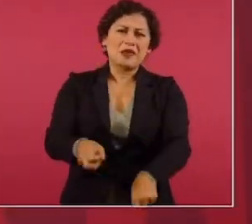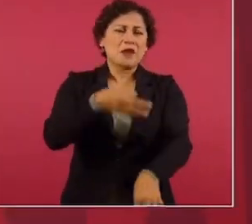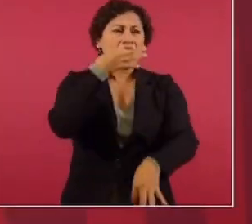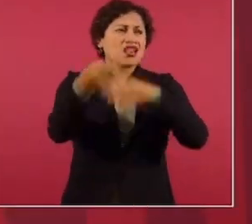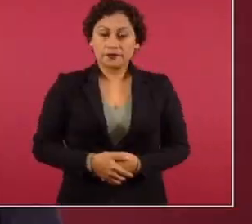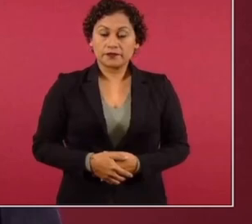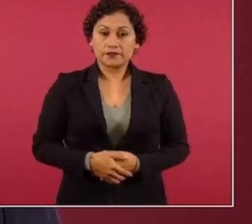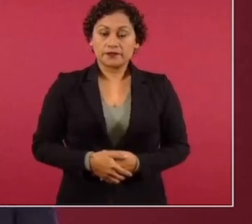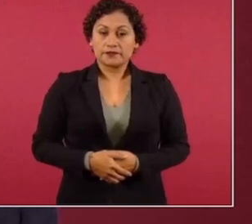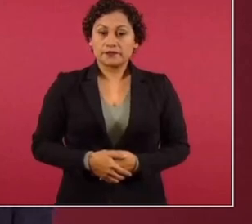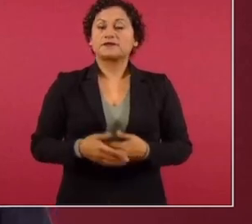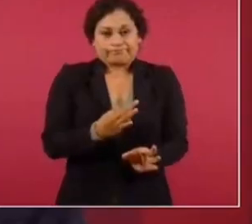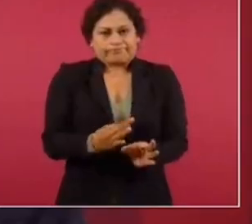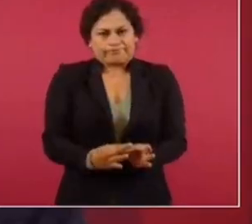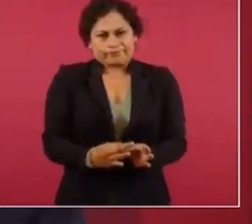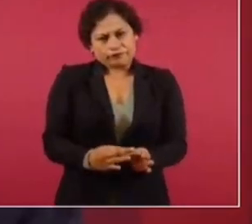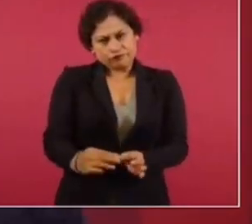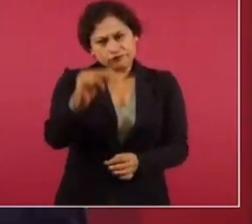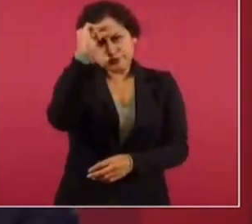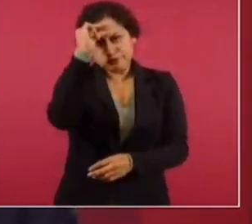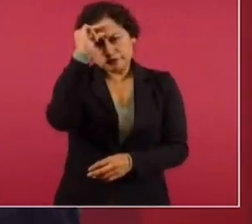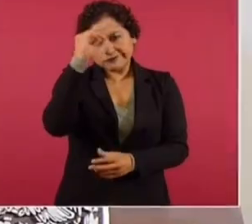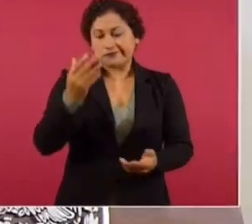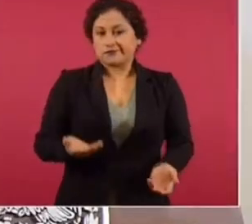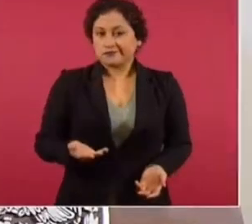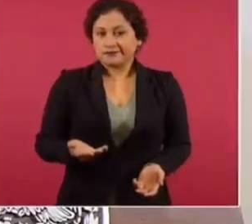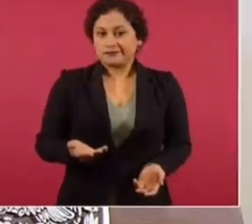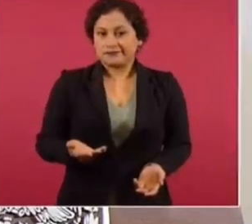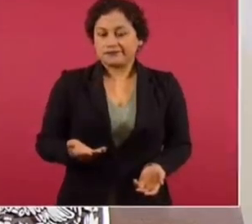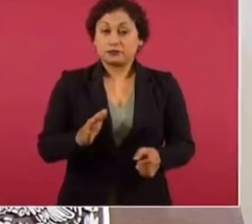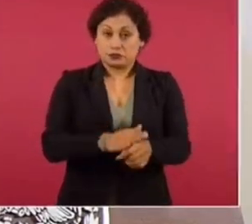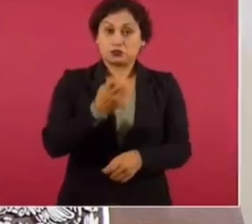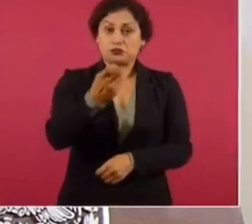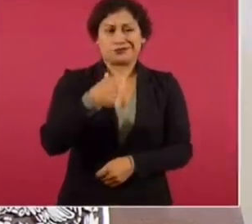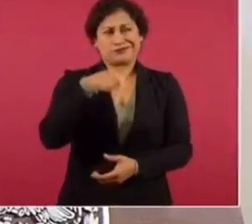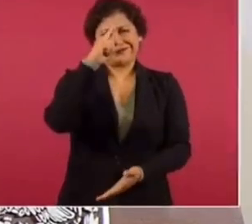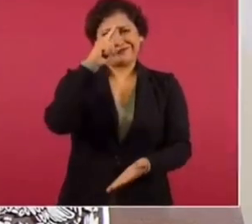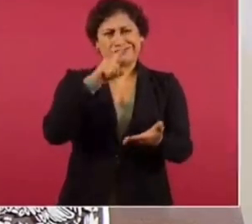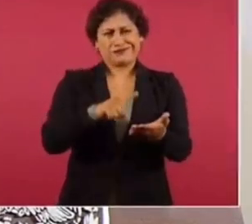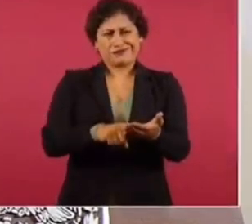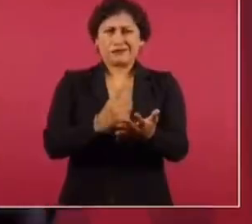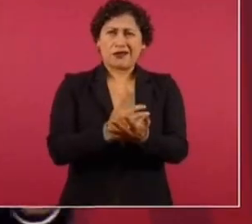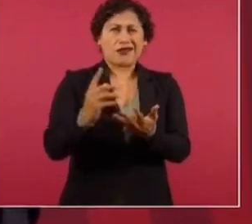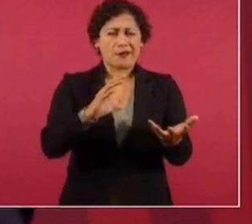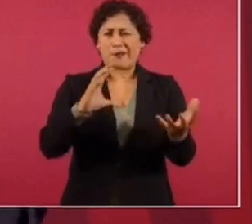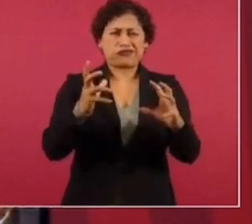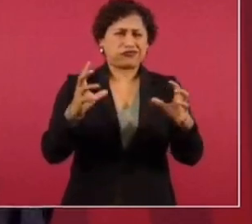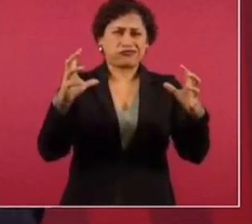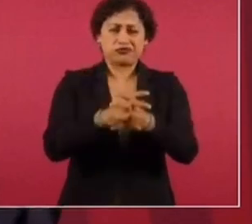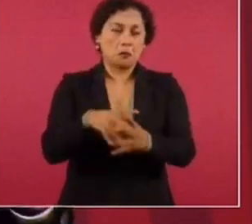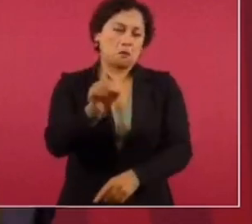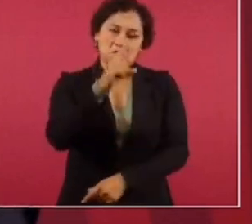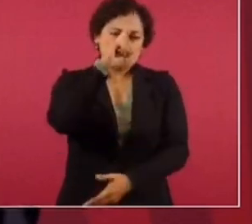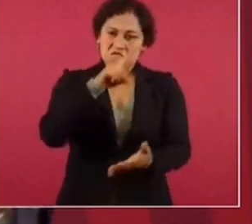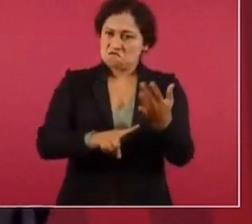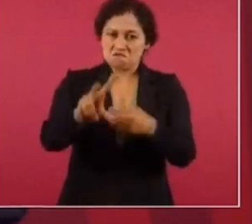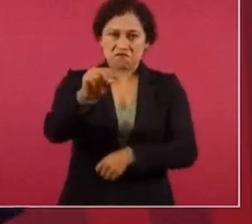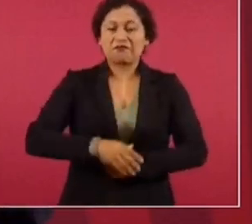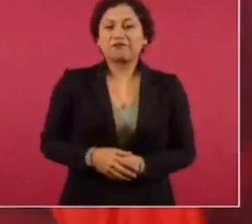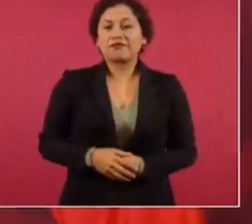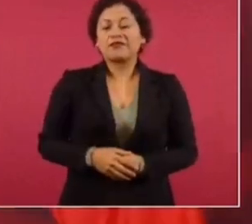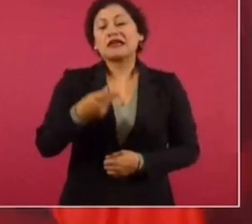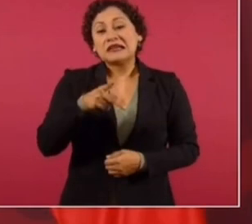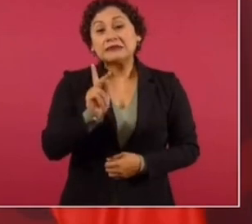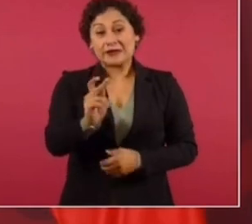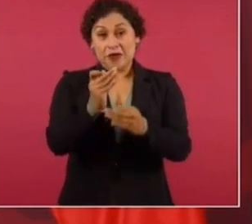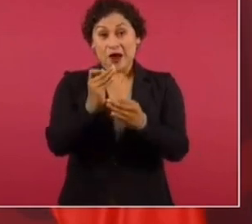oportunismo, elecciones. Entonces, no creo yo que pasen las cosas a mí así. Y mientras tanto, que no